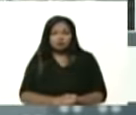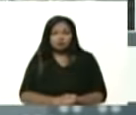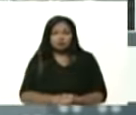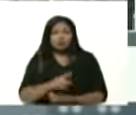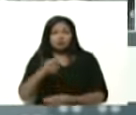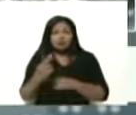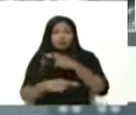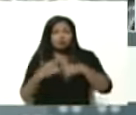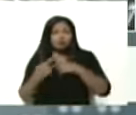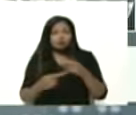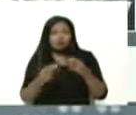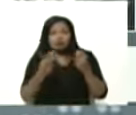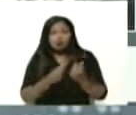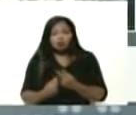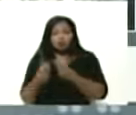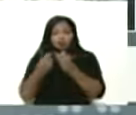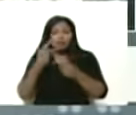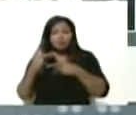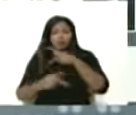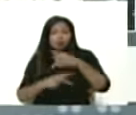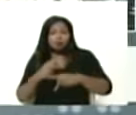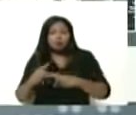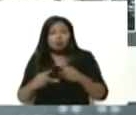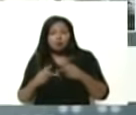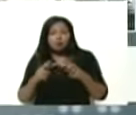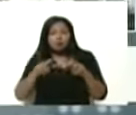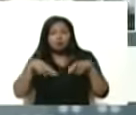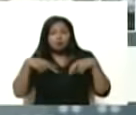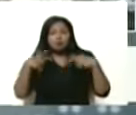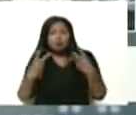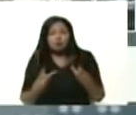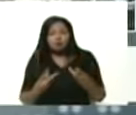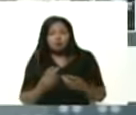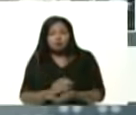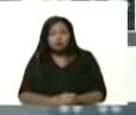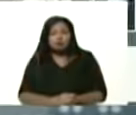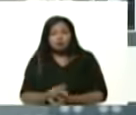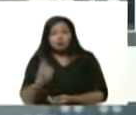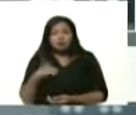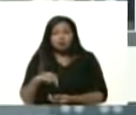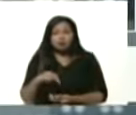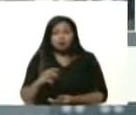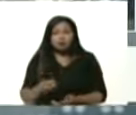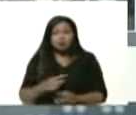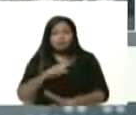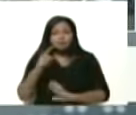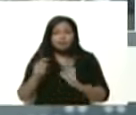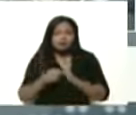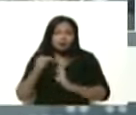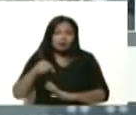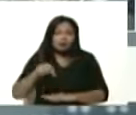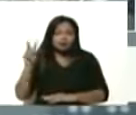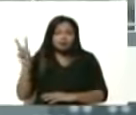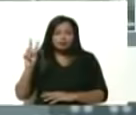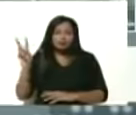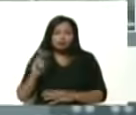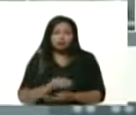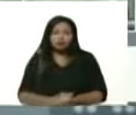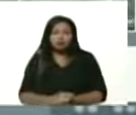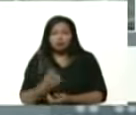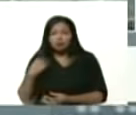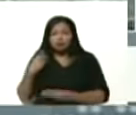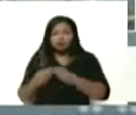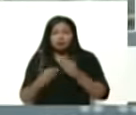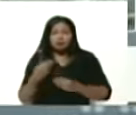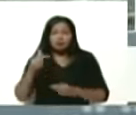revolución económica productiva de la innovación que tenemos que completar en Venezuela que tenemos que hacer en